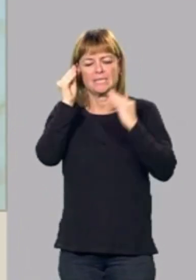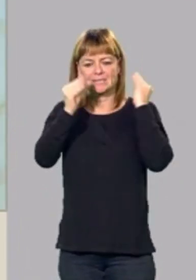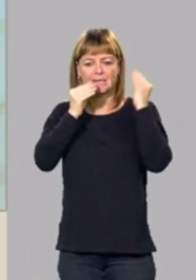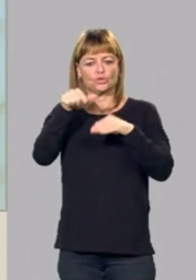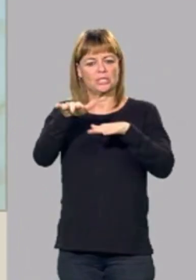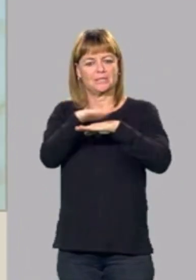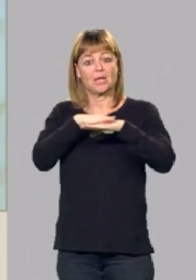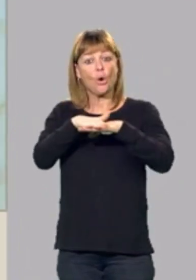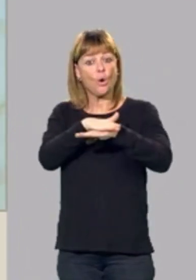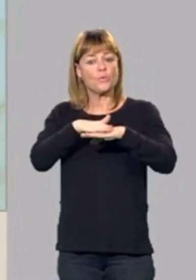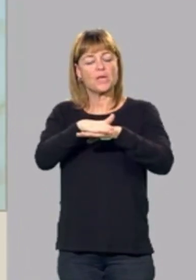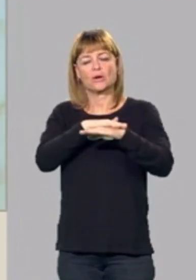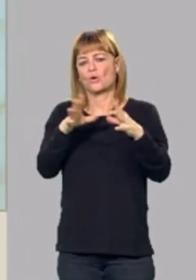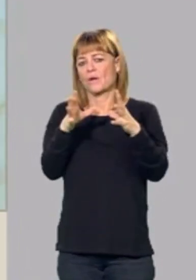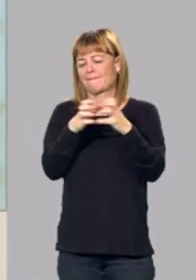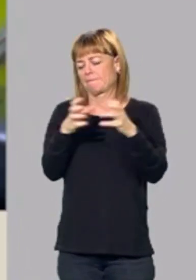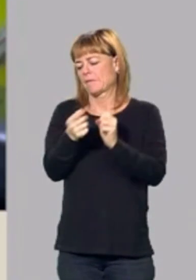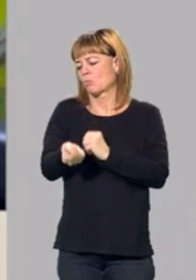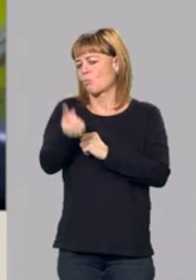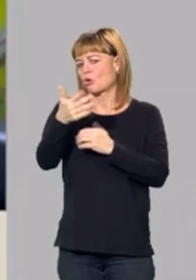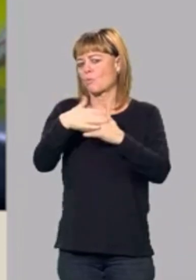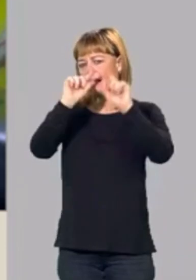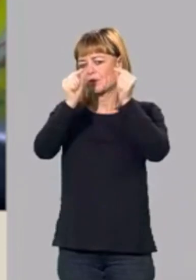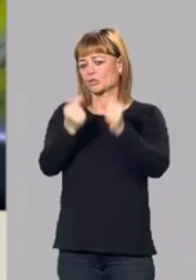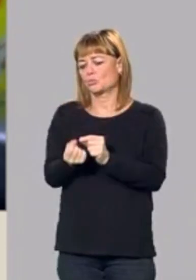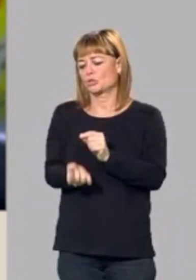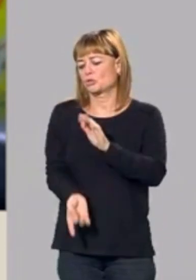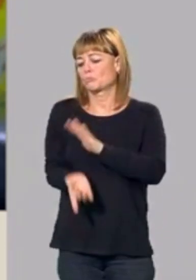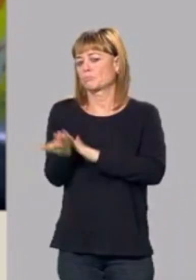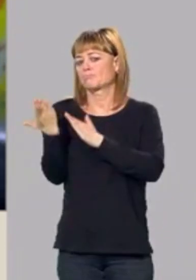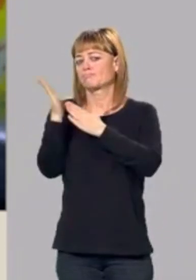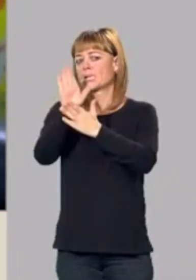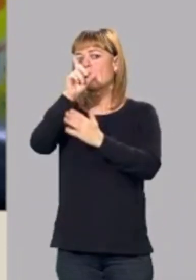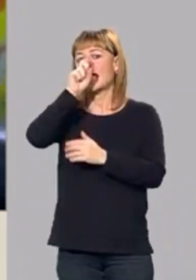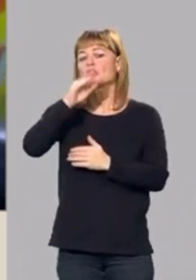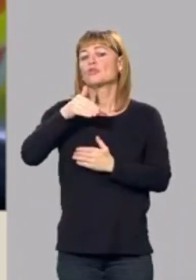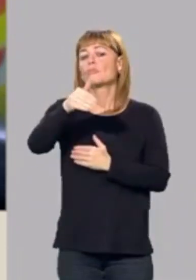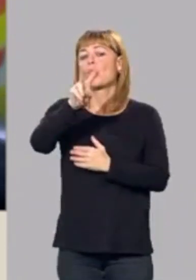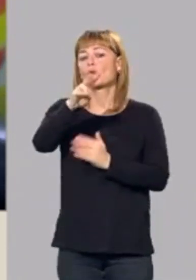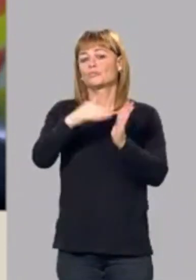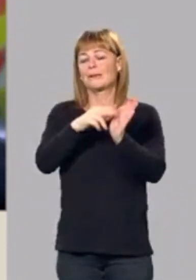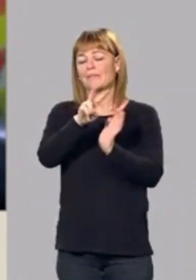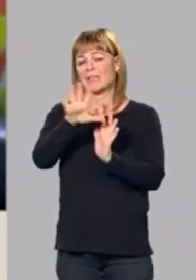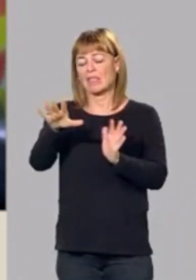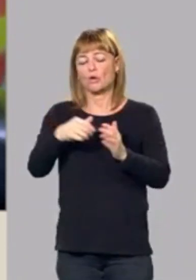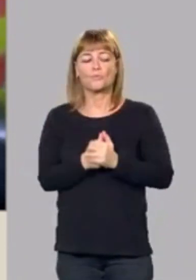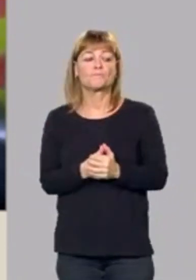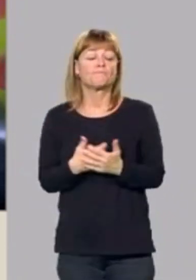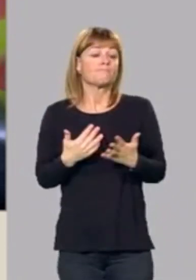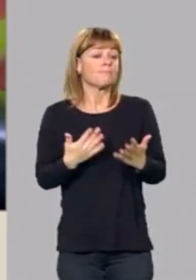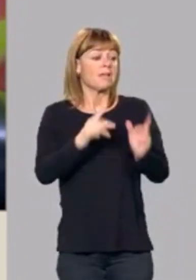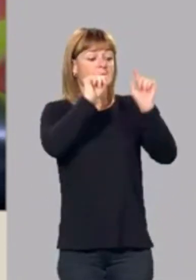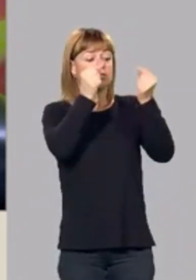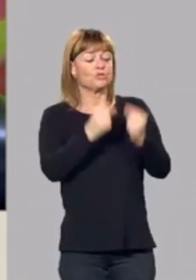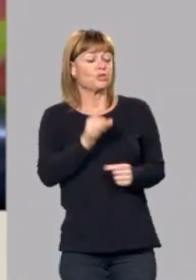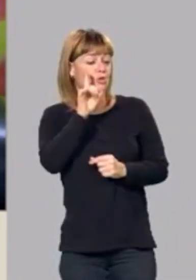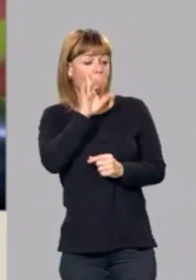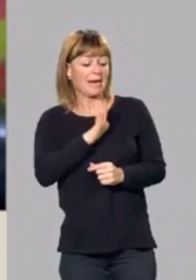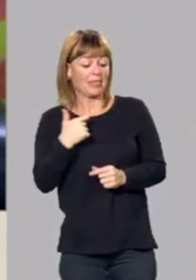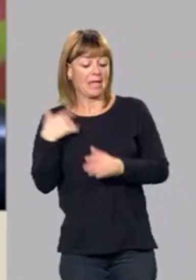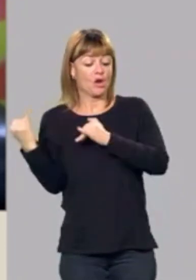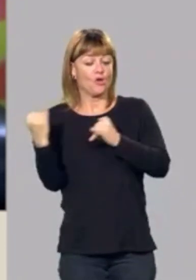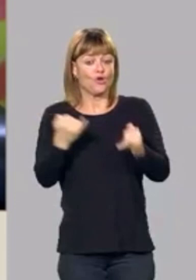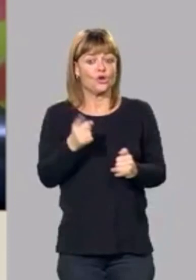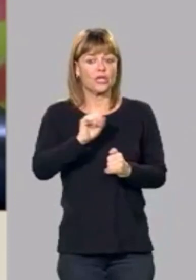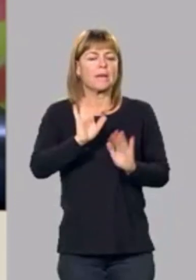pocas ganas de lanzar unos presupuestos para el año 2025. Presupuestos que no parece que vayan a llegar de momentos, al menos aquí, pero